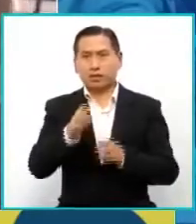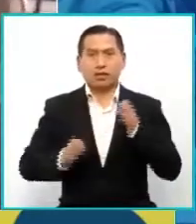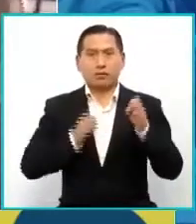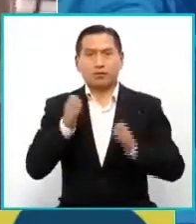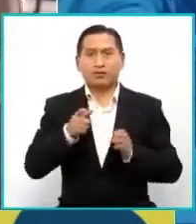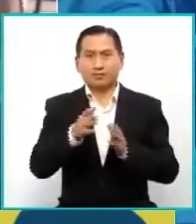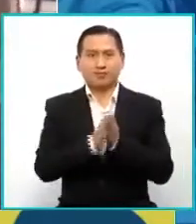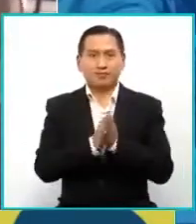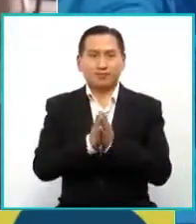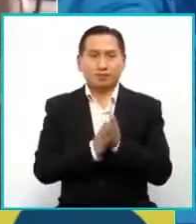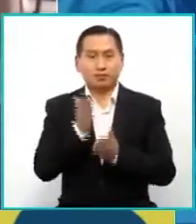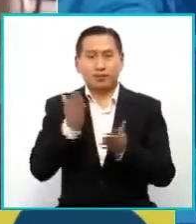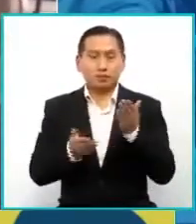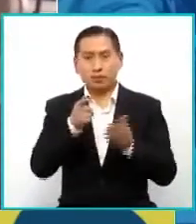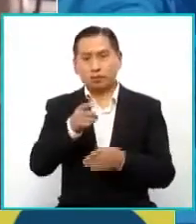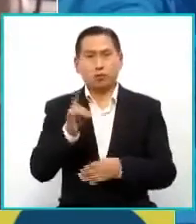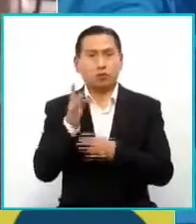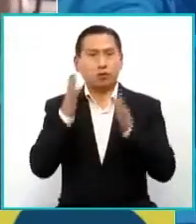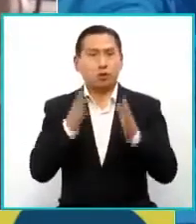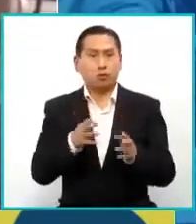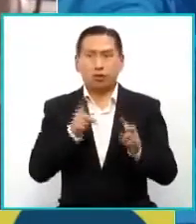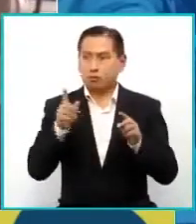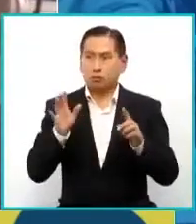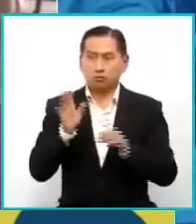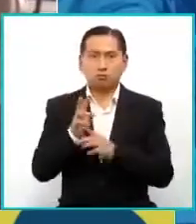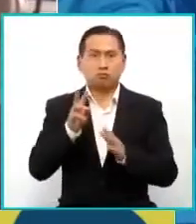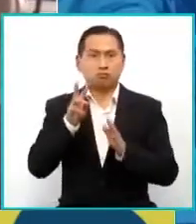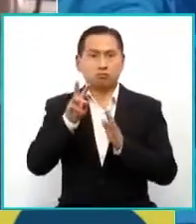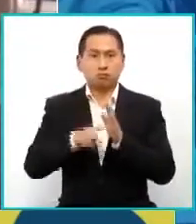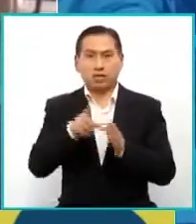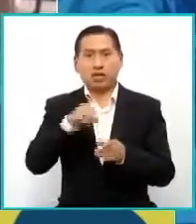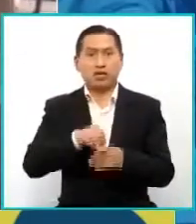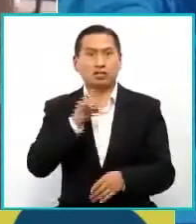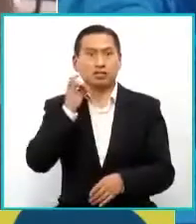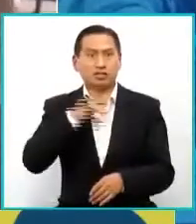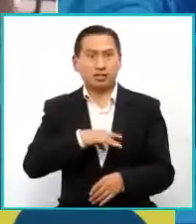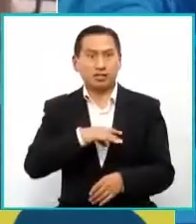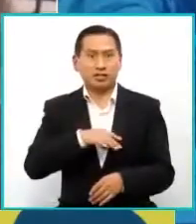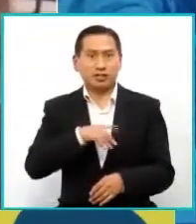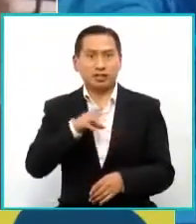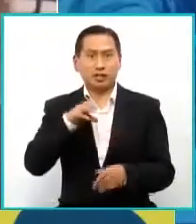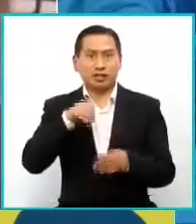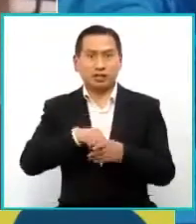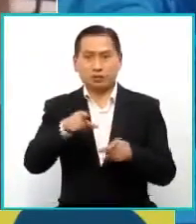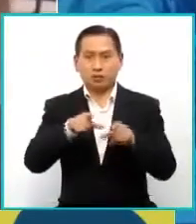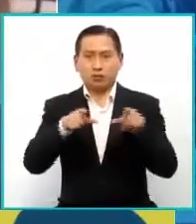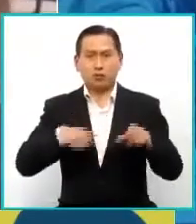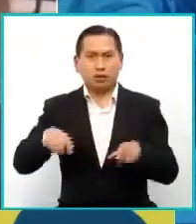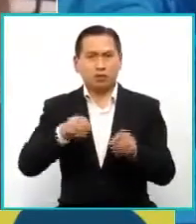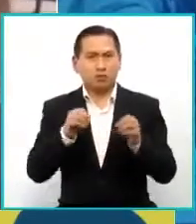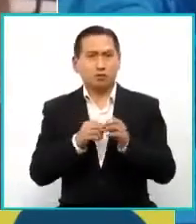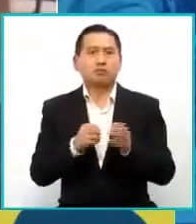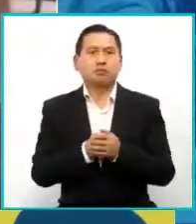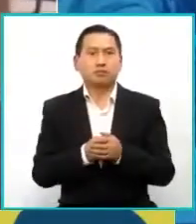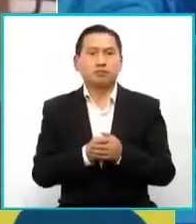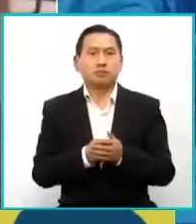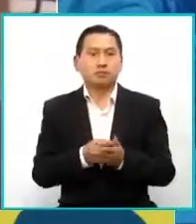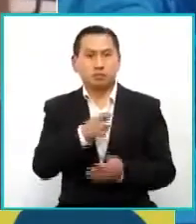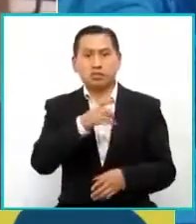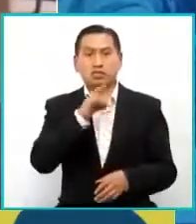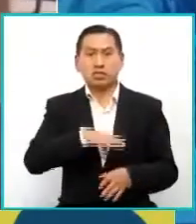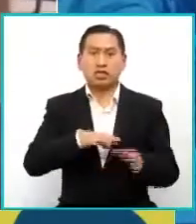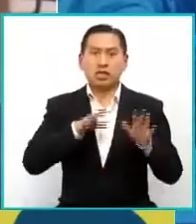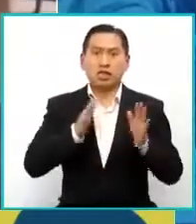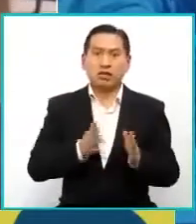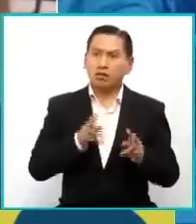emocionada, quizás tú como boliviana, del estreno de la película en Chile, en la tierra del invasor. Y quizás para un chilero